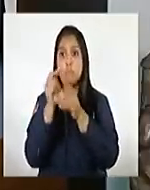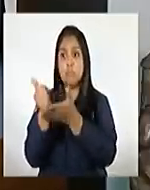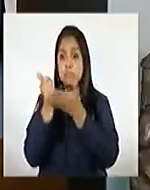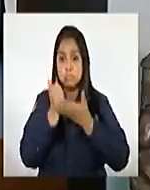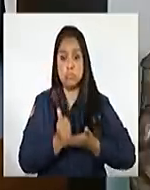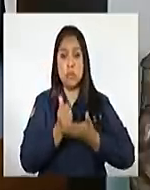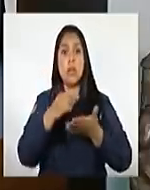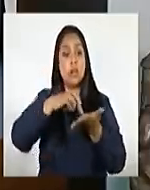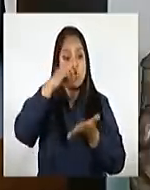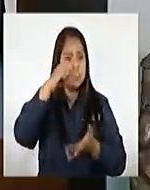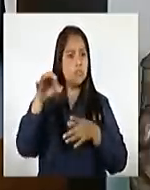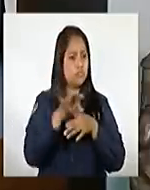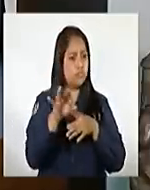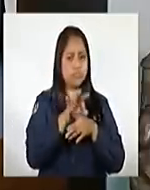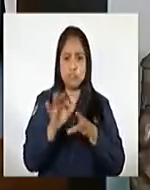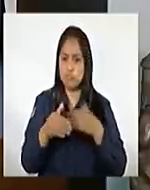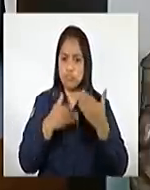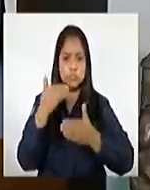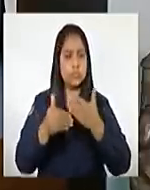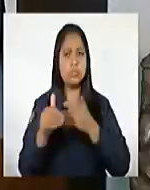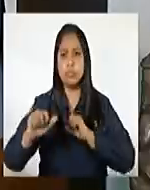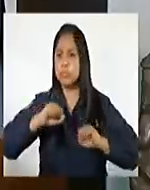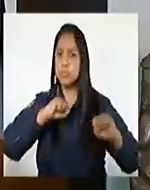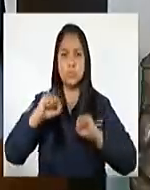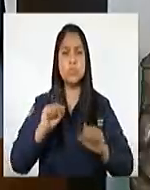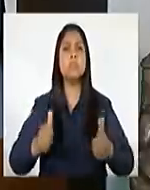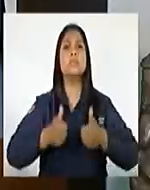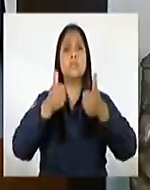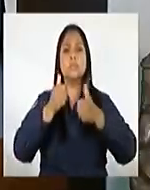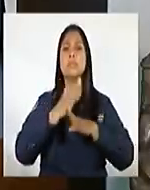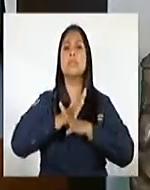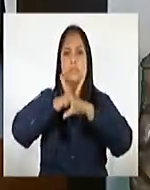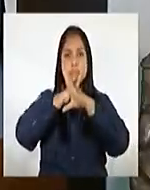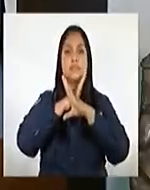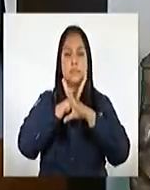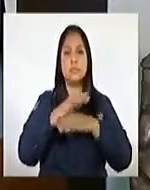el país siga funcionando de la manera más segura posible.